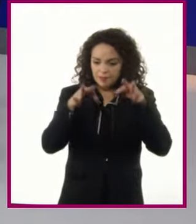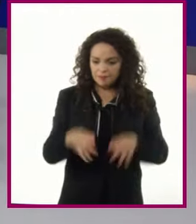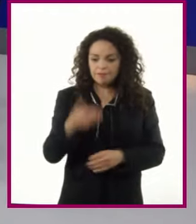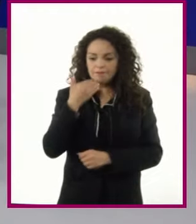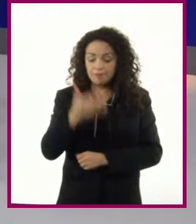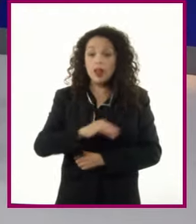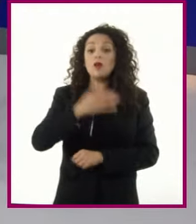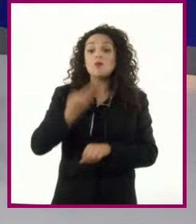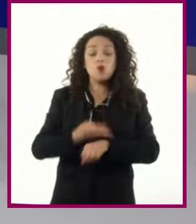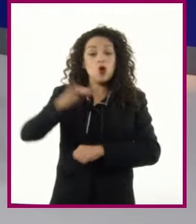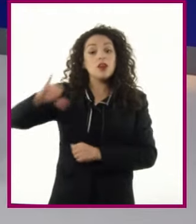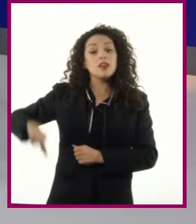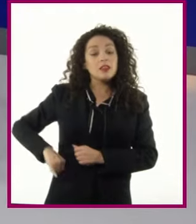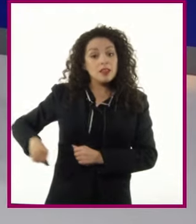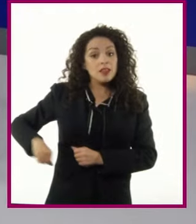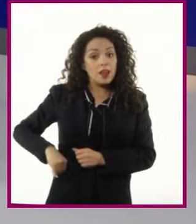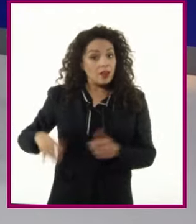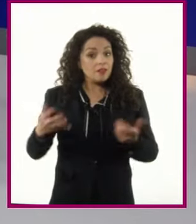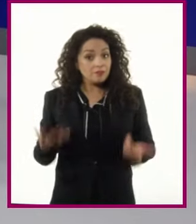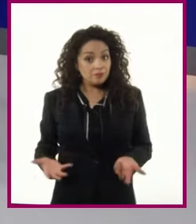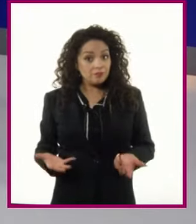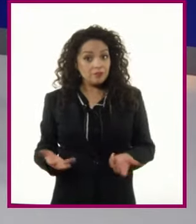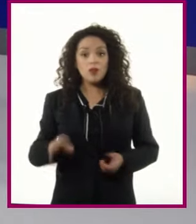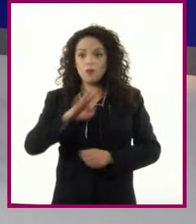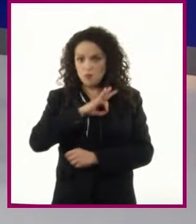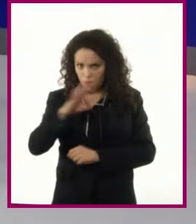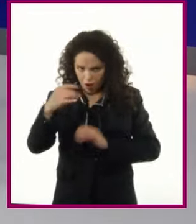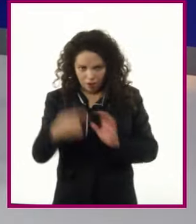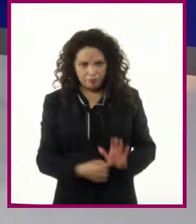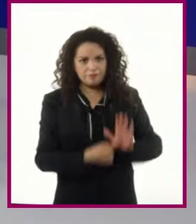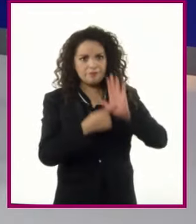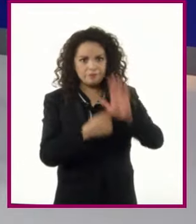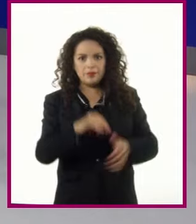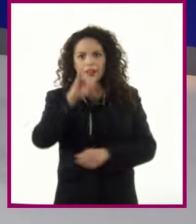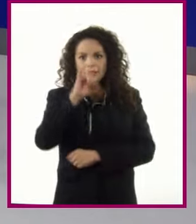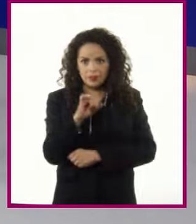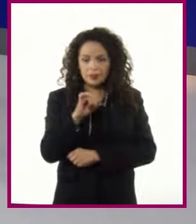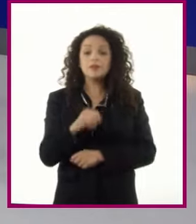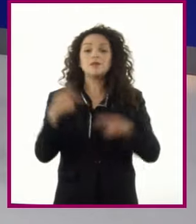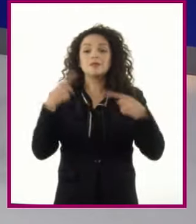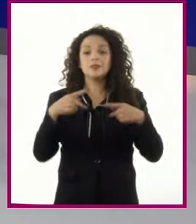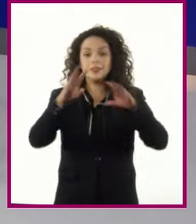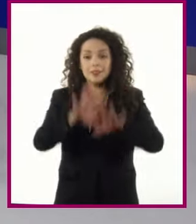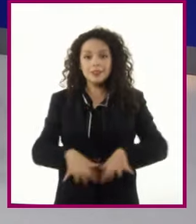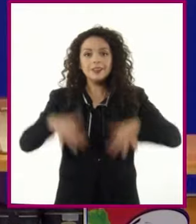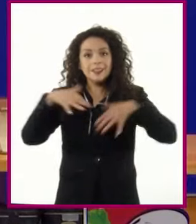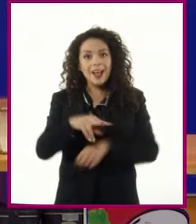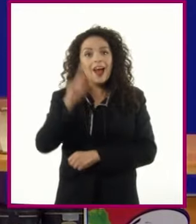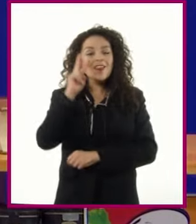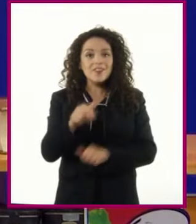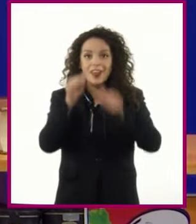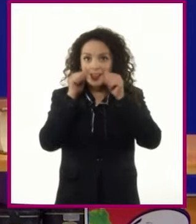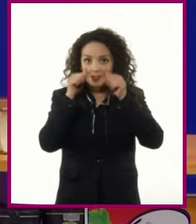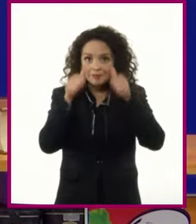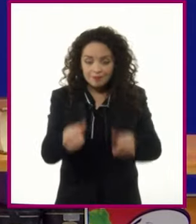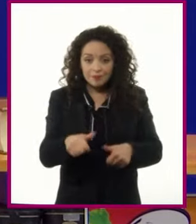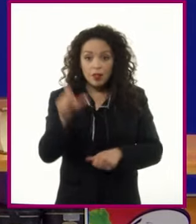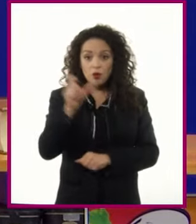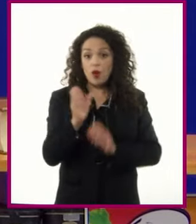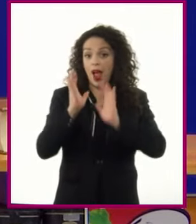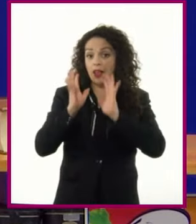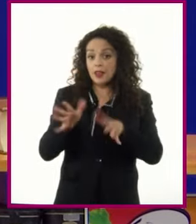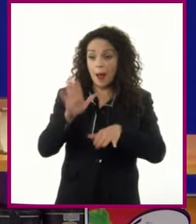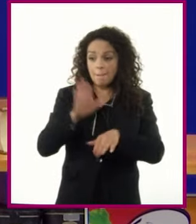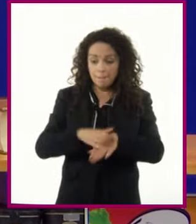interés Que puede ser digno de presentarse ante una audiencia? Una vez que logramos